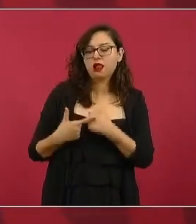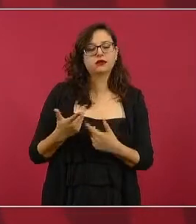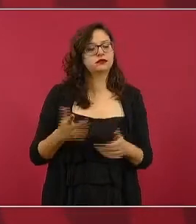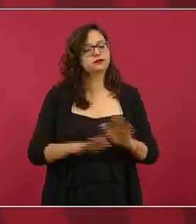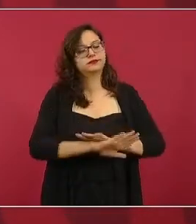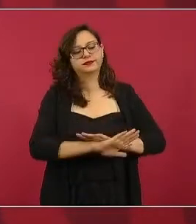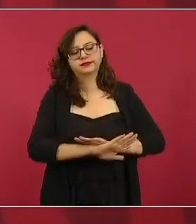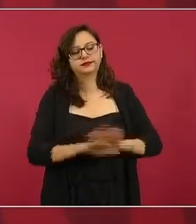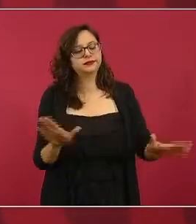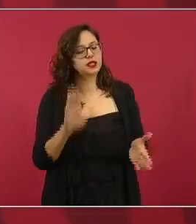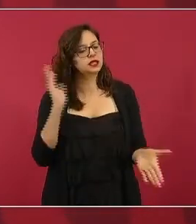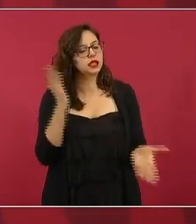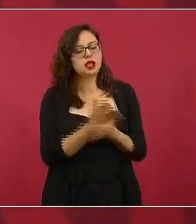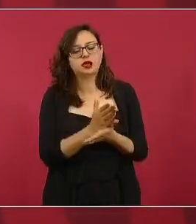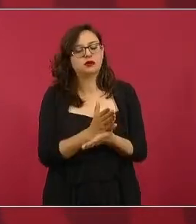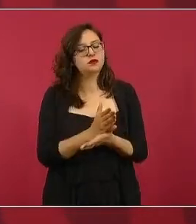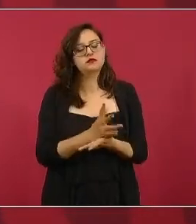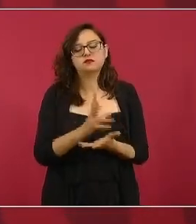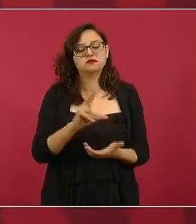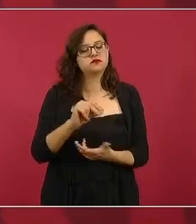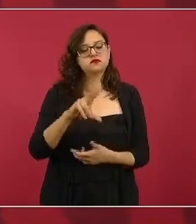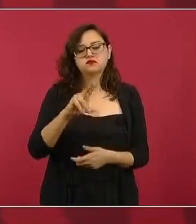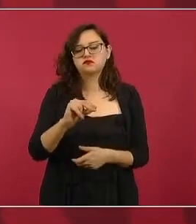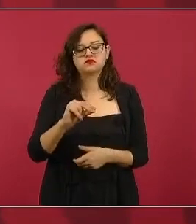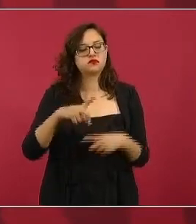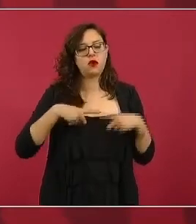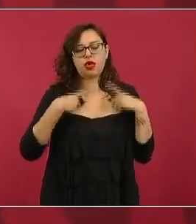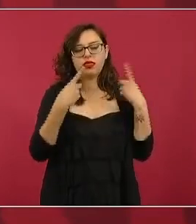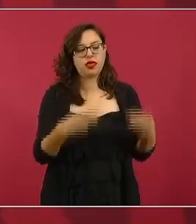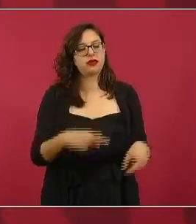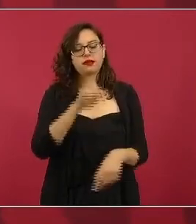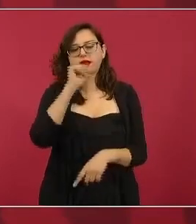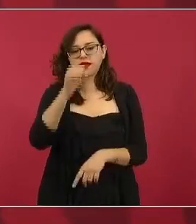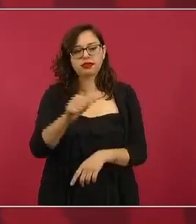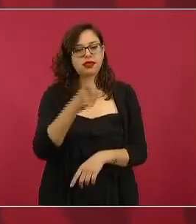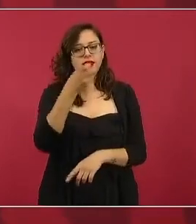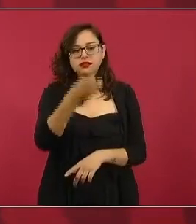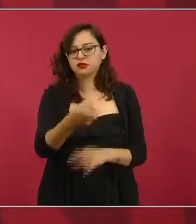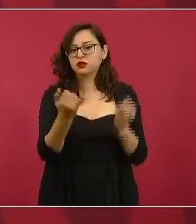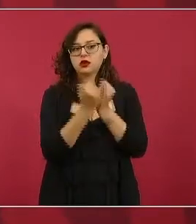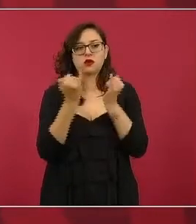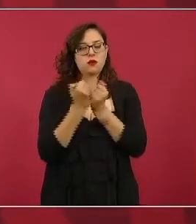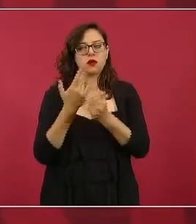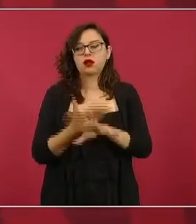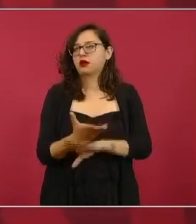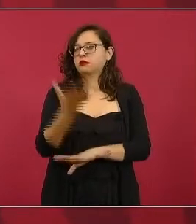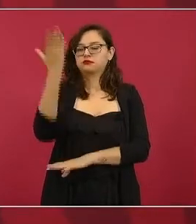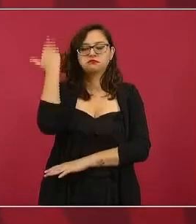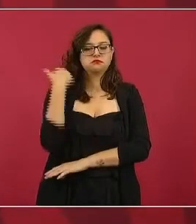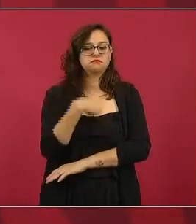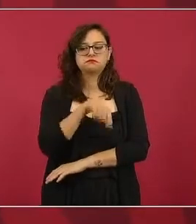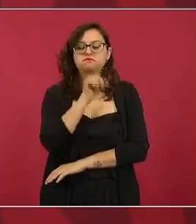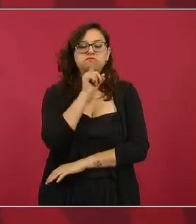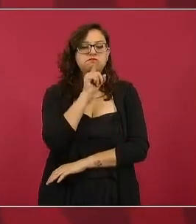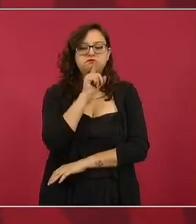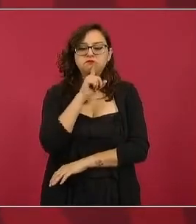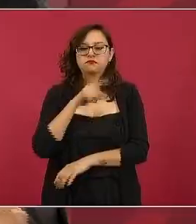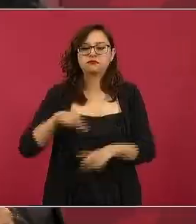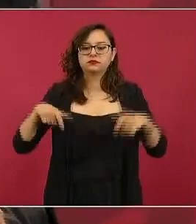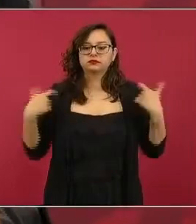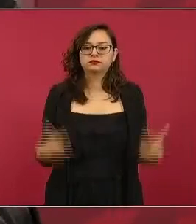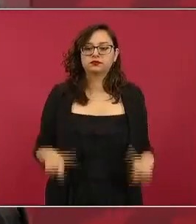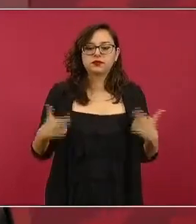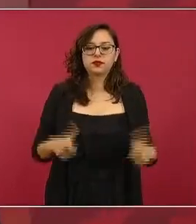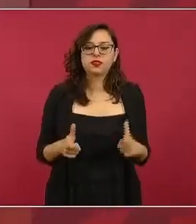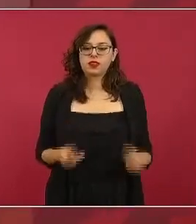ya no van a ser como antes jugosos negocios